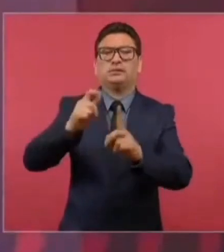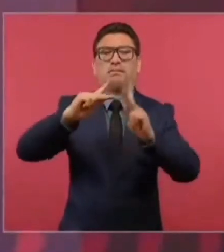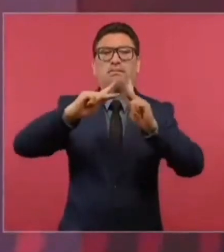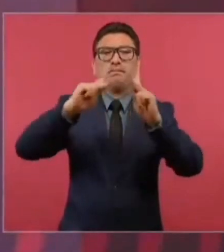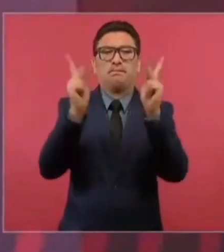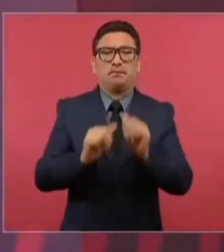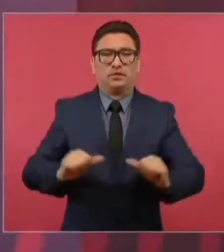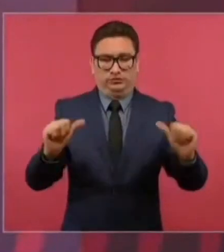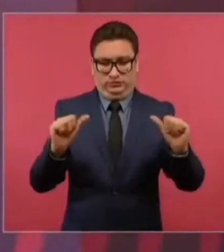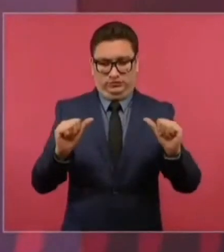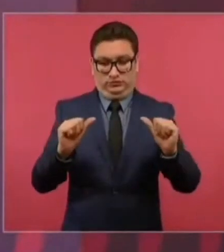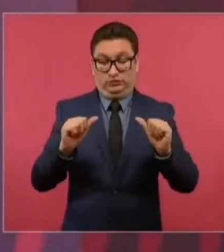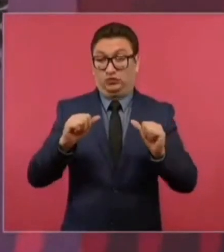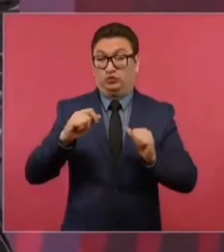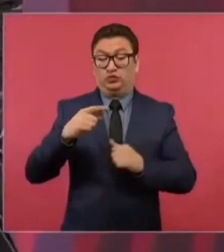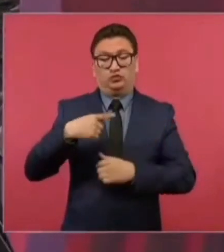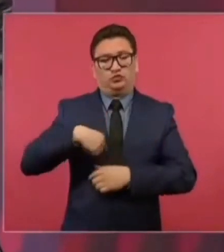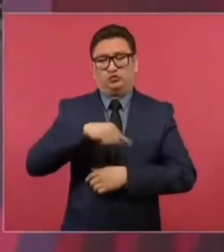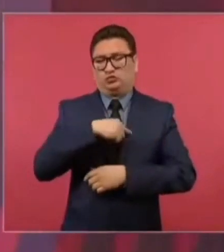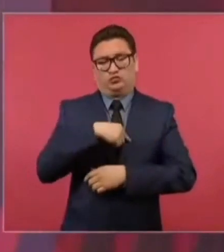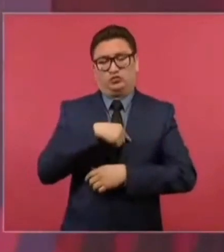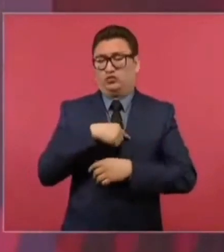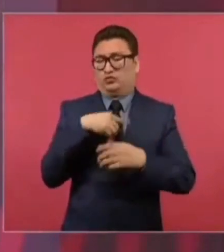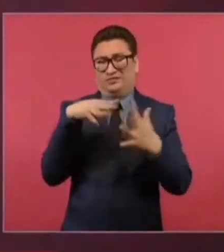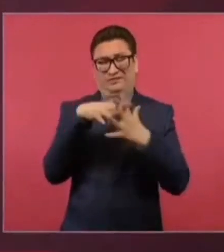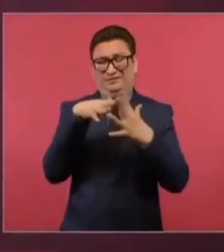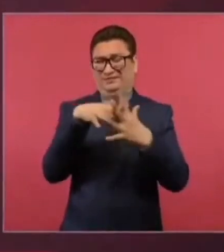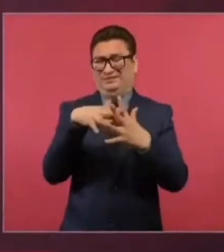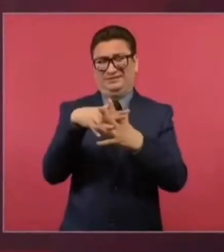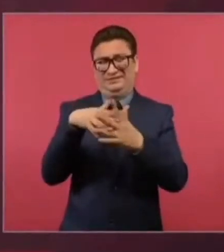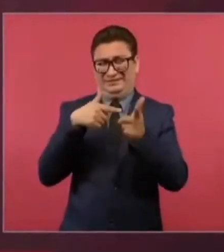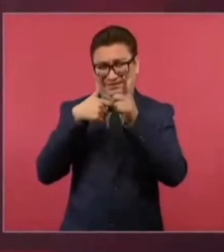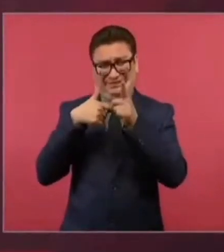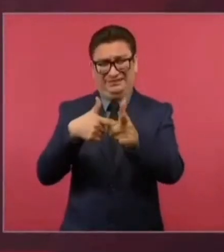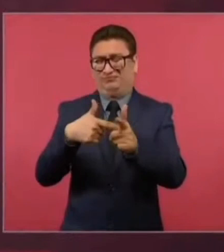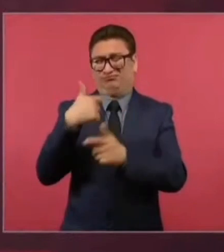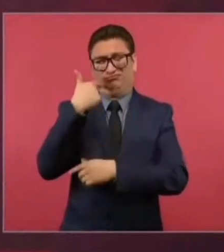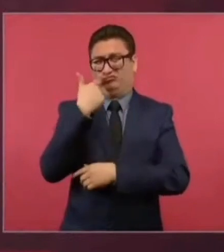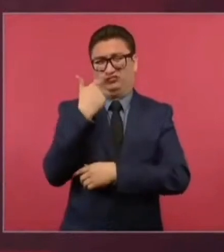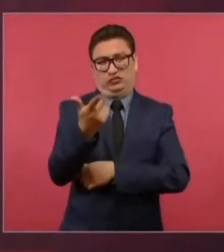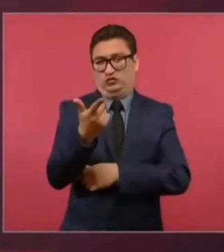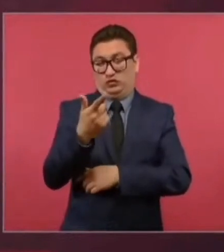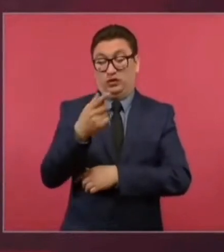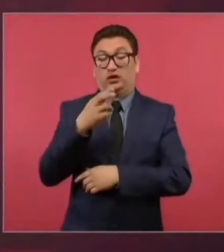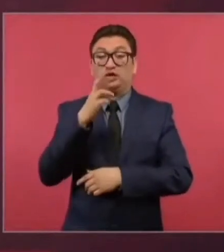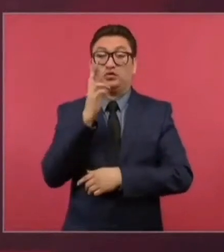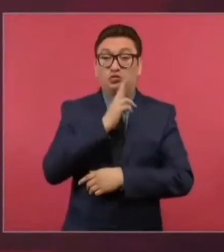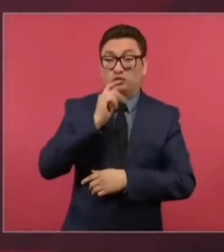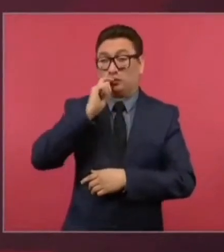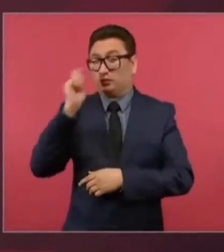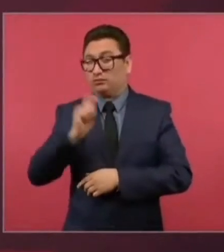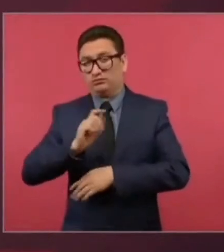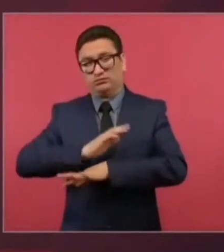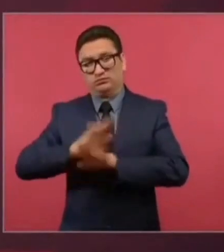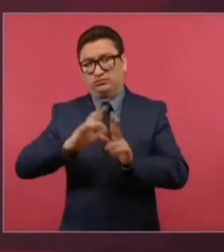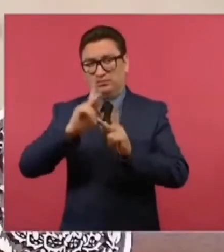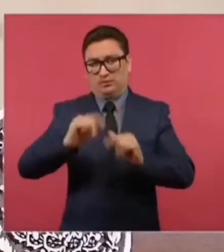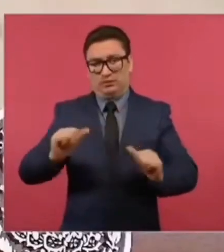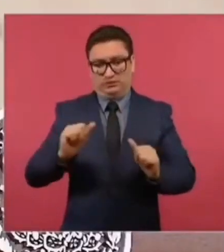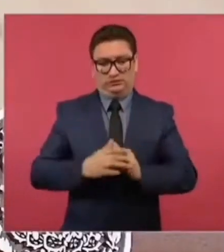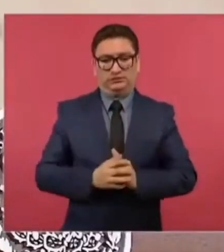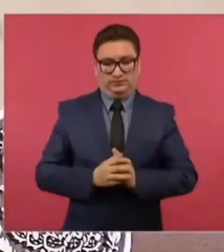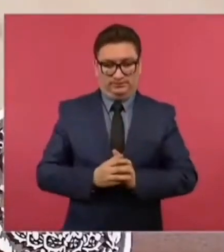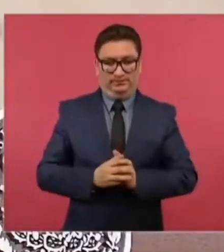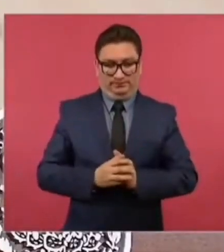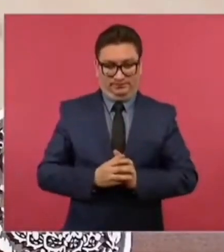No queremos que continúe la guerra Rusia-Ucrania, que es